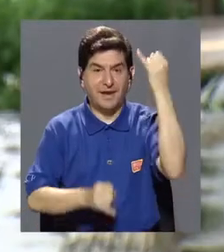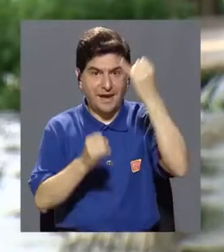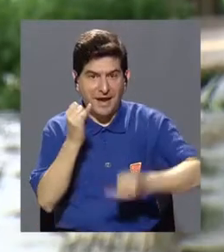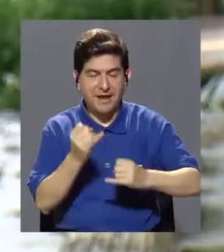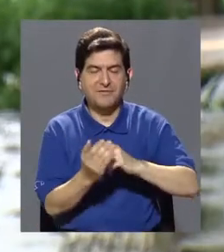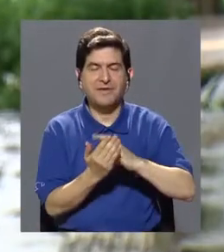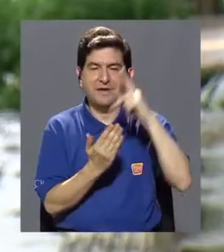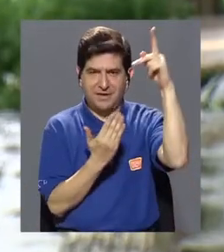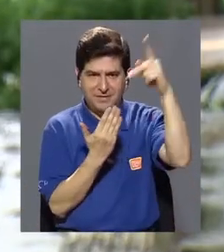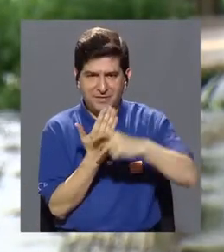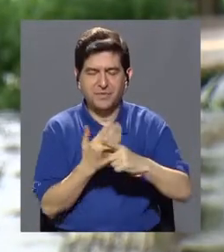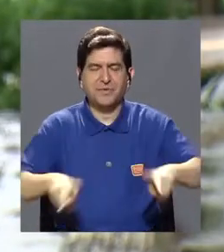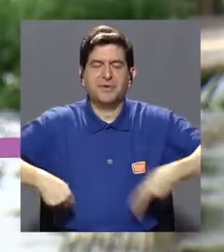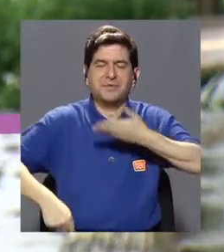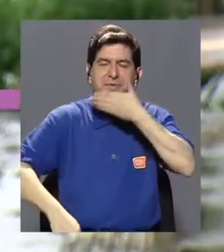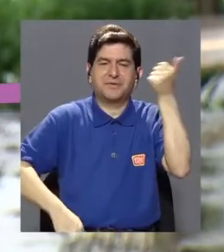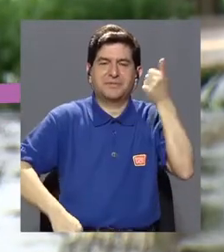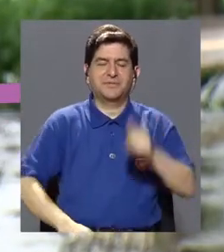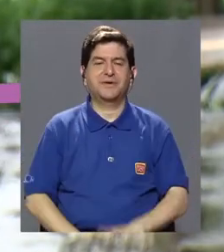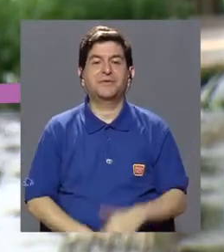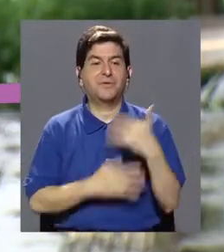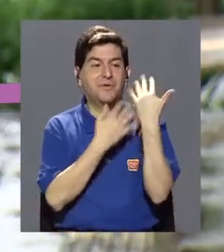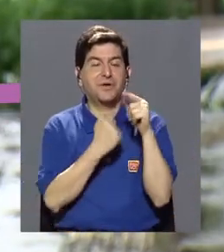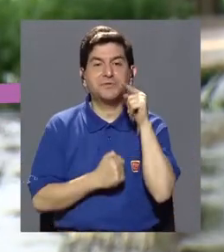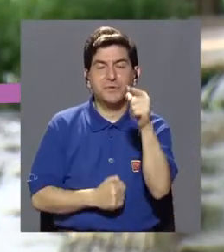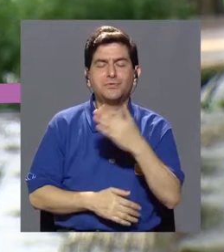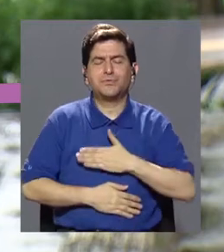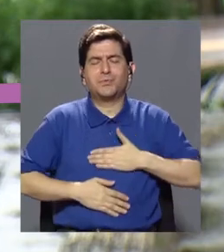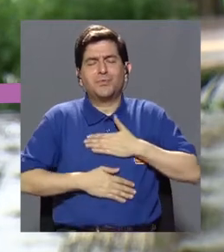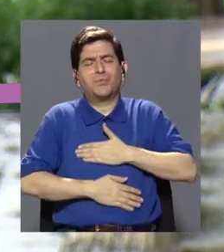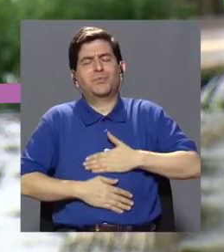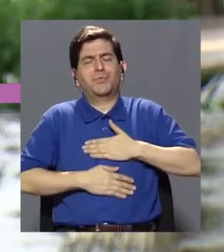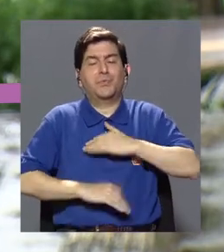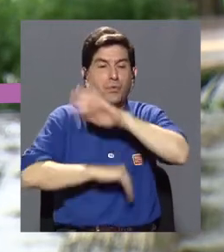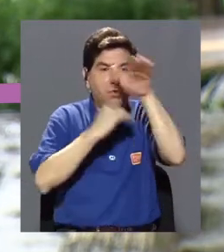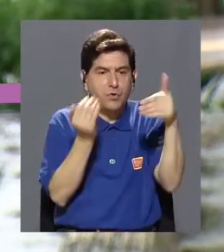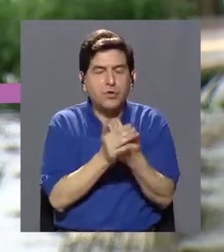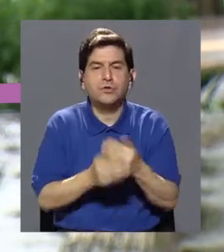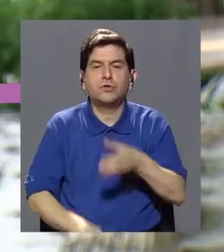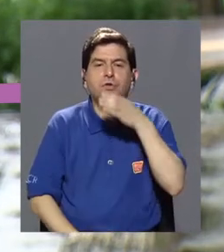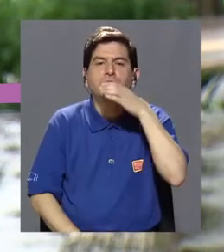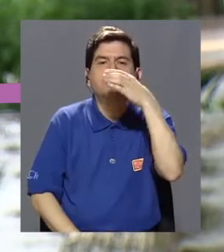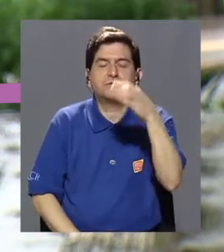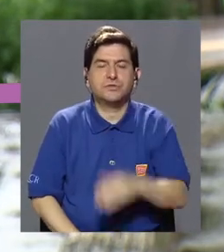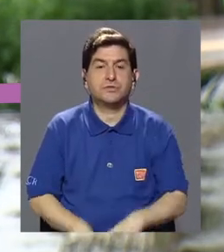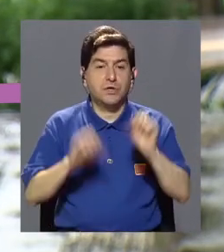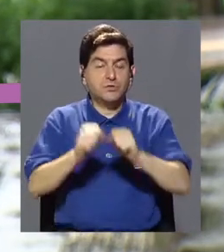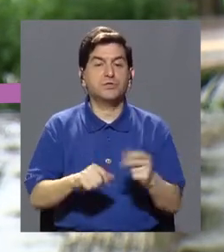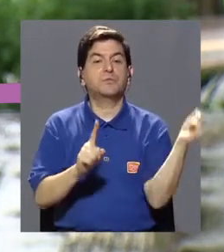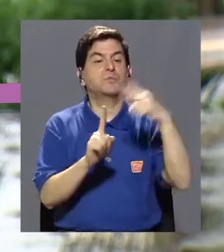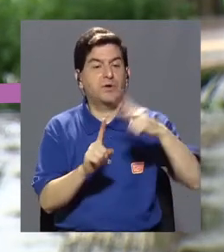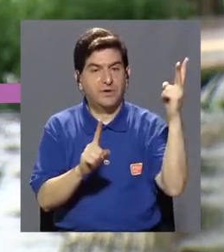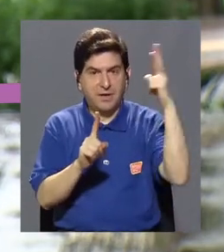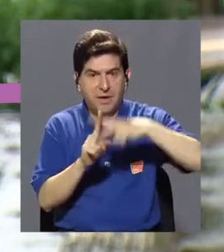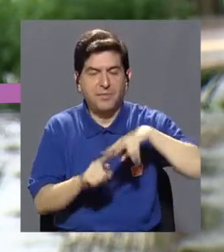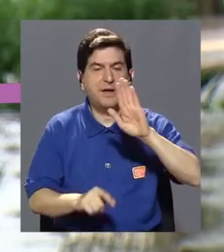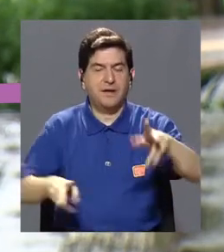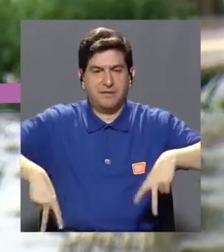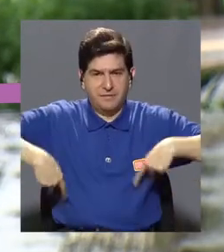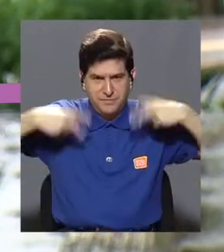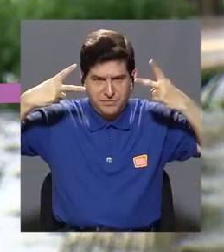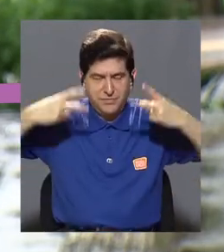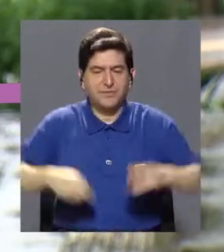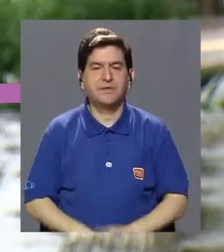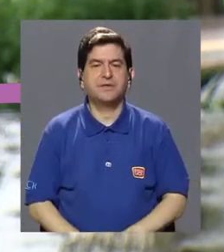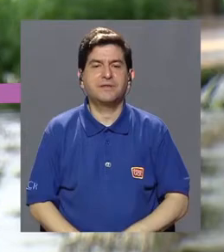Llegamos al final de un capítulo más de Vivir Mejor. Esperamos que haya disfrutado de todos estos consejos y los pueda poner en práctica